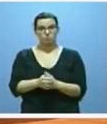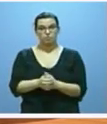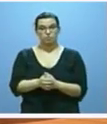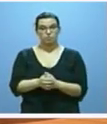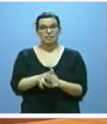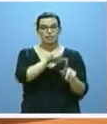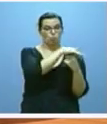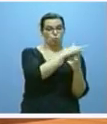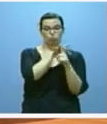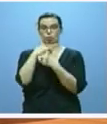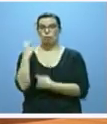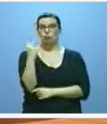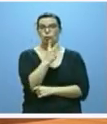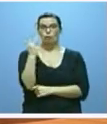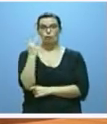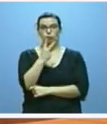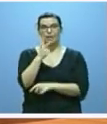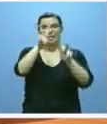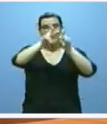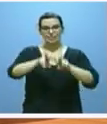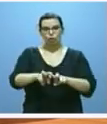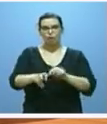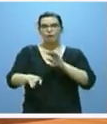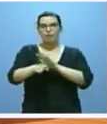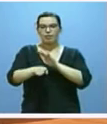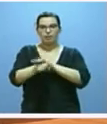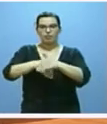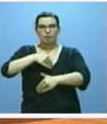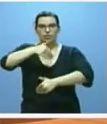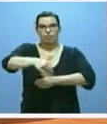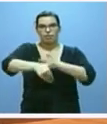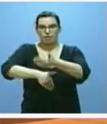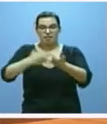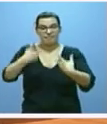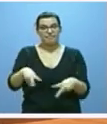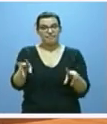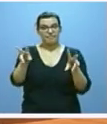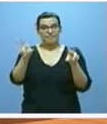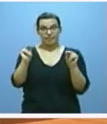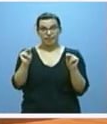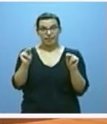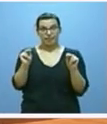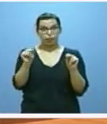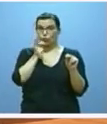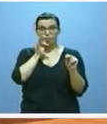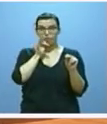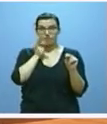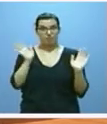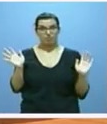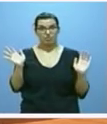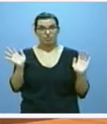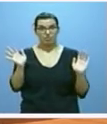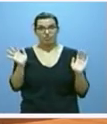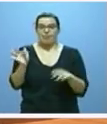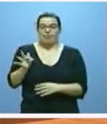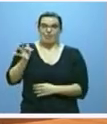las investigaciones judiciales están en curso, que las mismas no han de ninguna manera concluido y que,